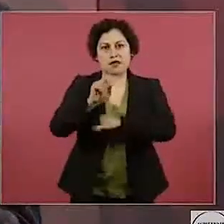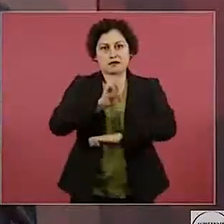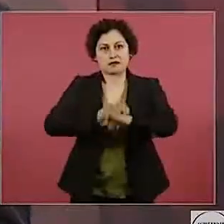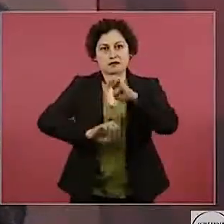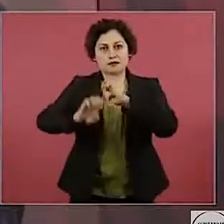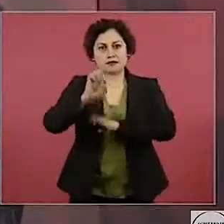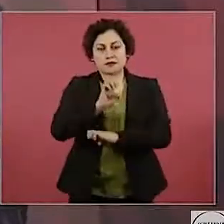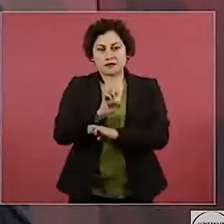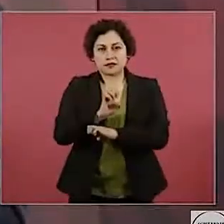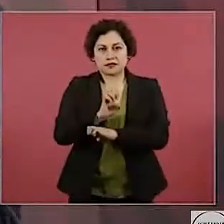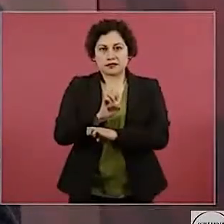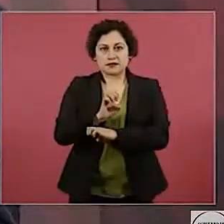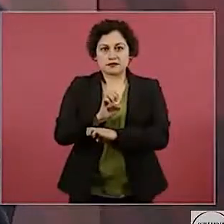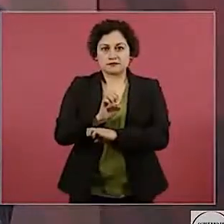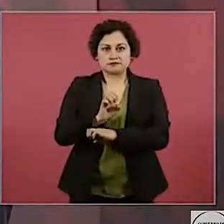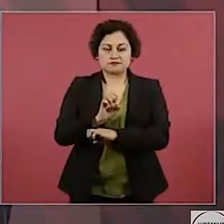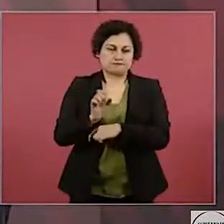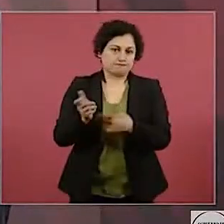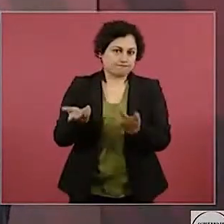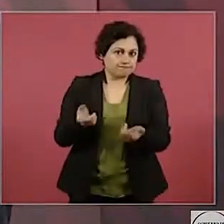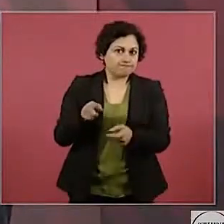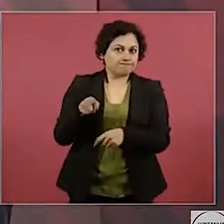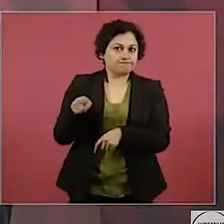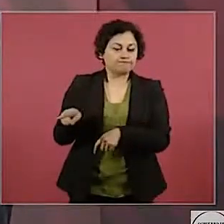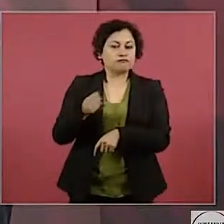desarrollarse,